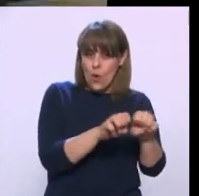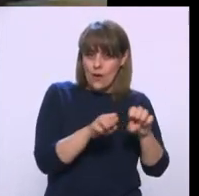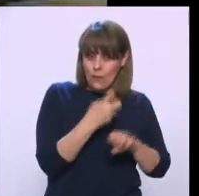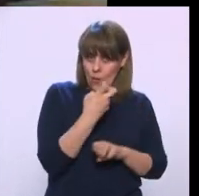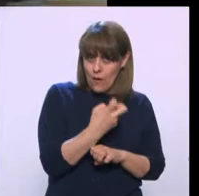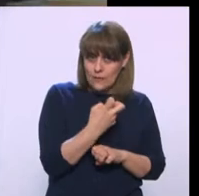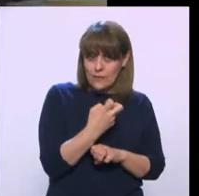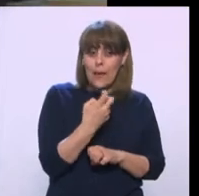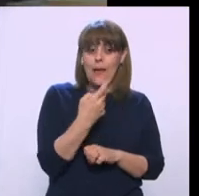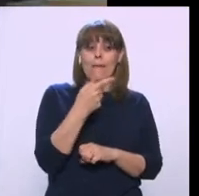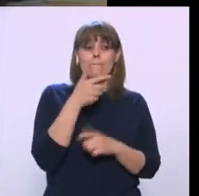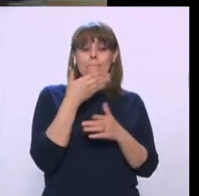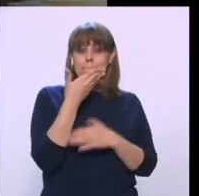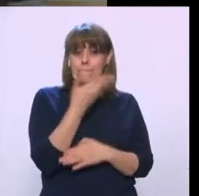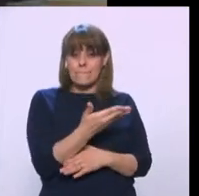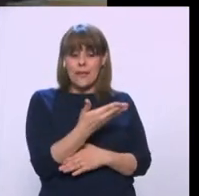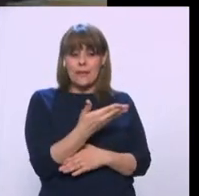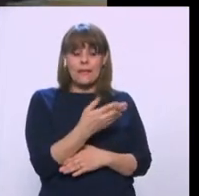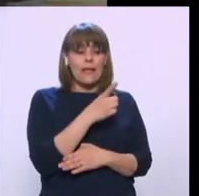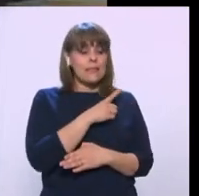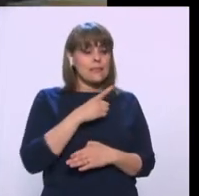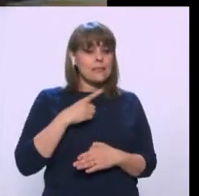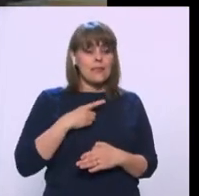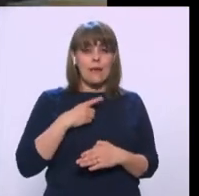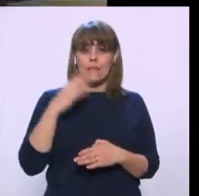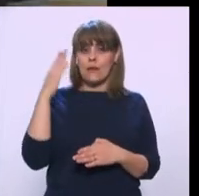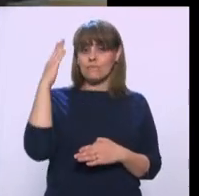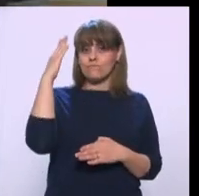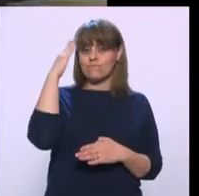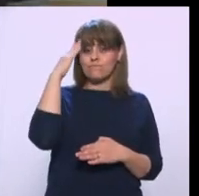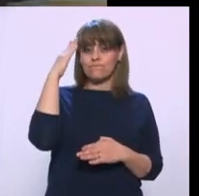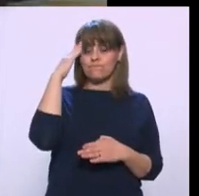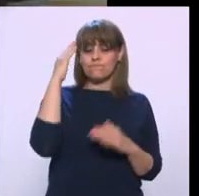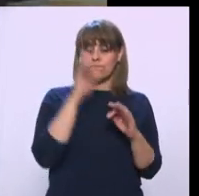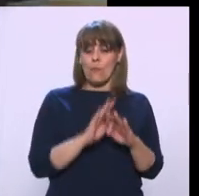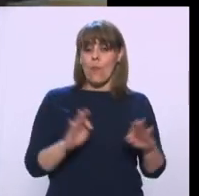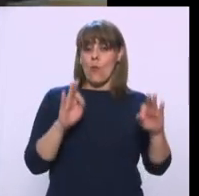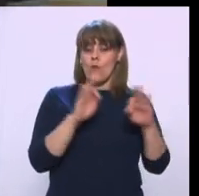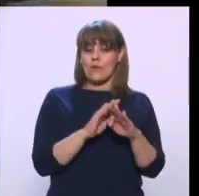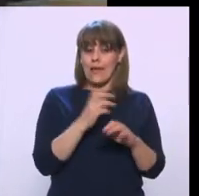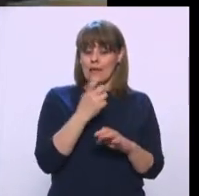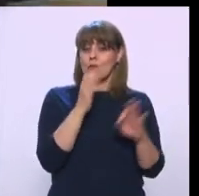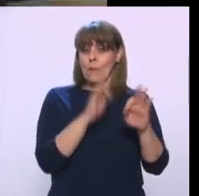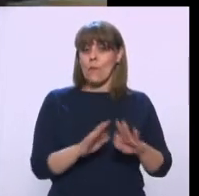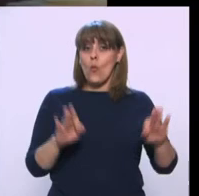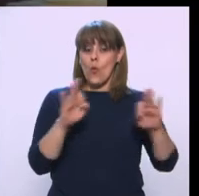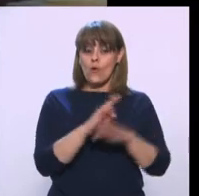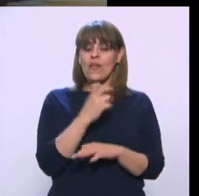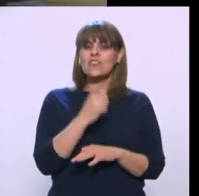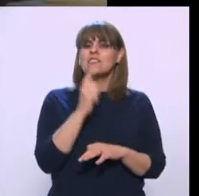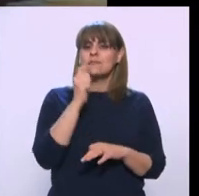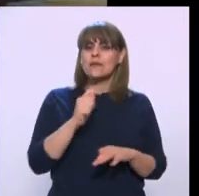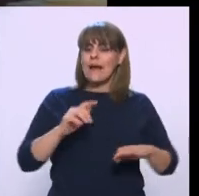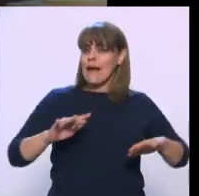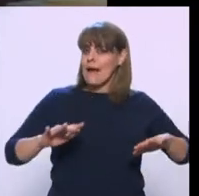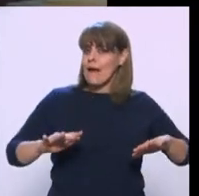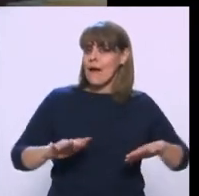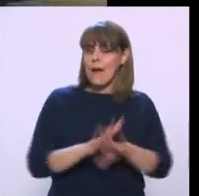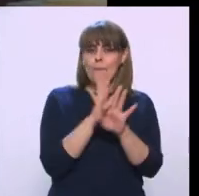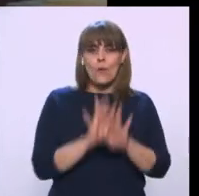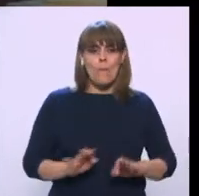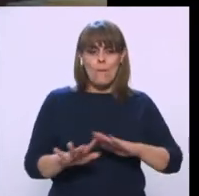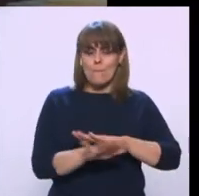fue el mantener la soberanía. Esto me parece determinante porque esto cambia de manera fundamental